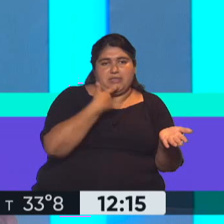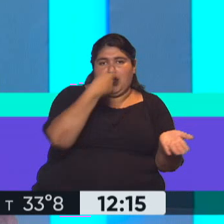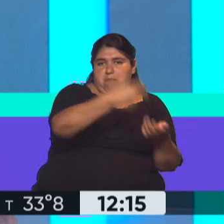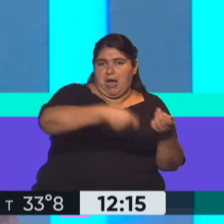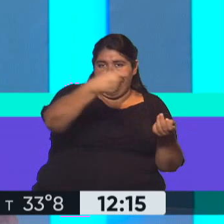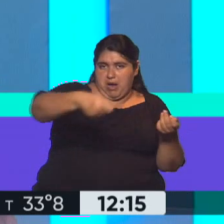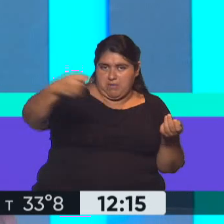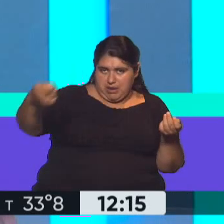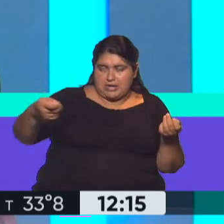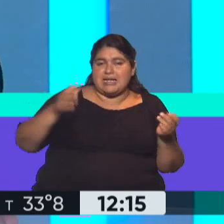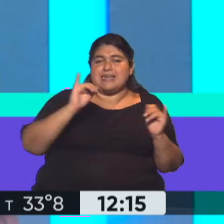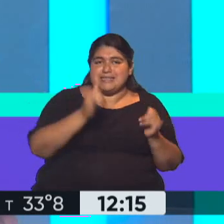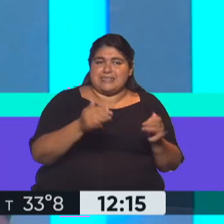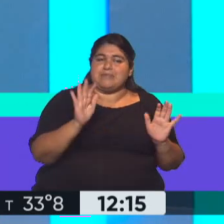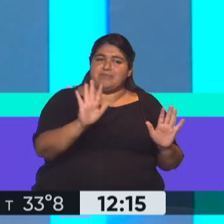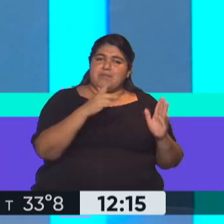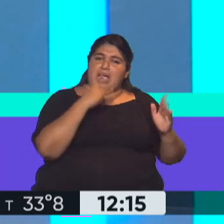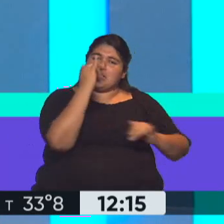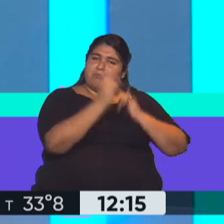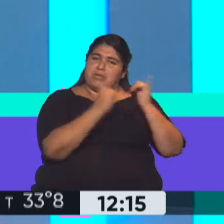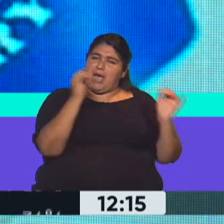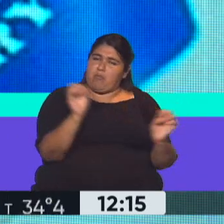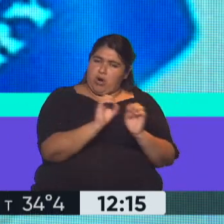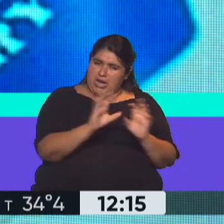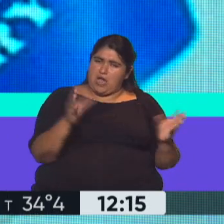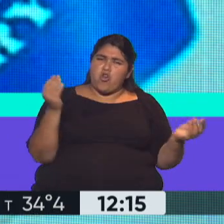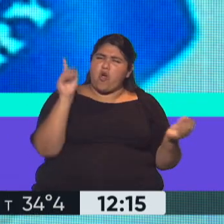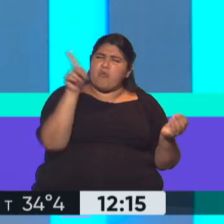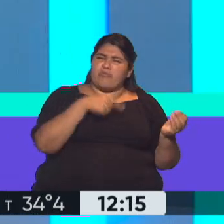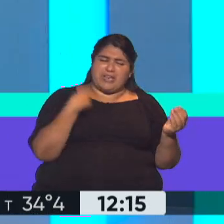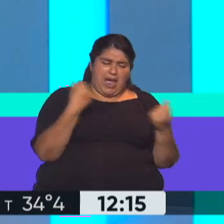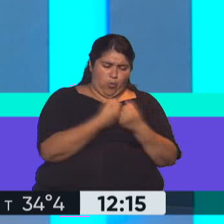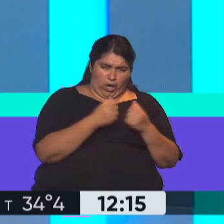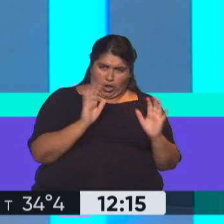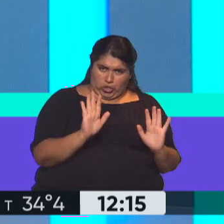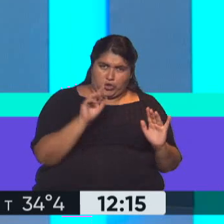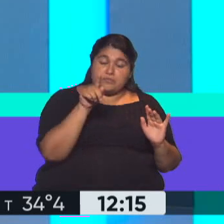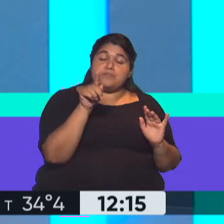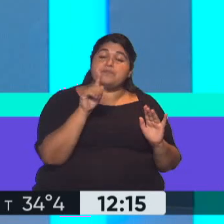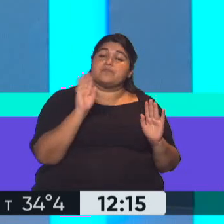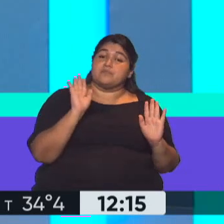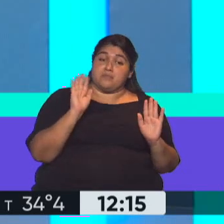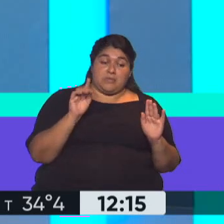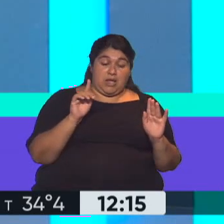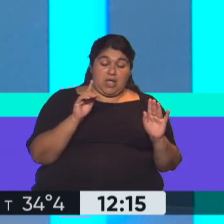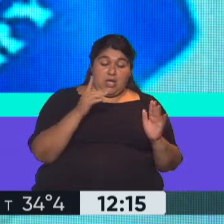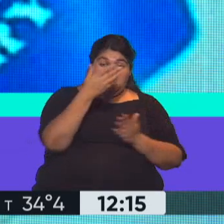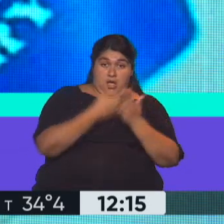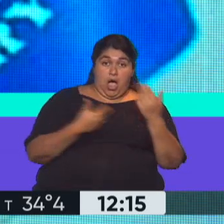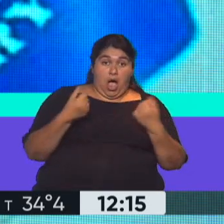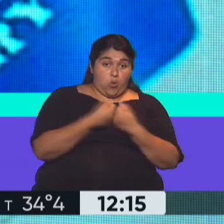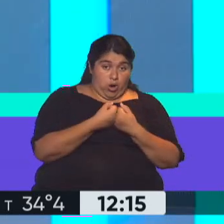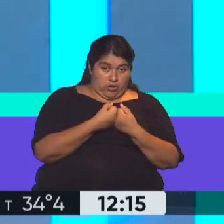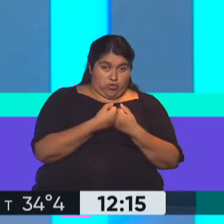En ese sentido, expliquemos, si querés, un poquito cómo es ese En qué consiste el acuerdo. Exactamente, porque lo que hay es un nuevo acuerdo, un acuerdo de